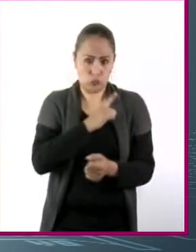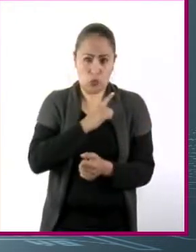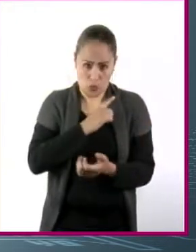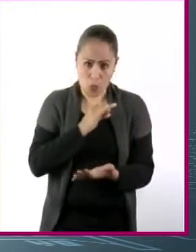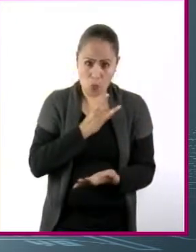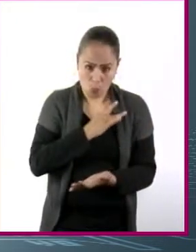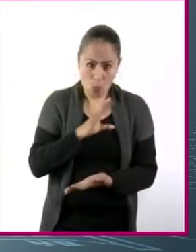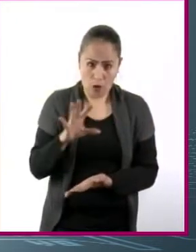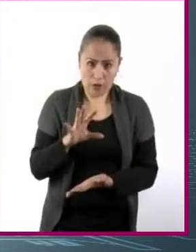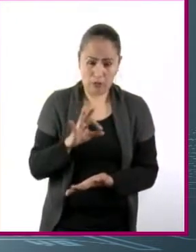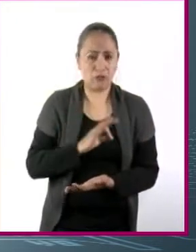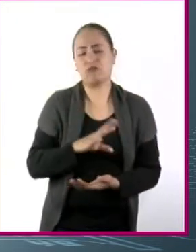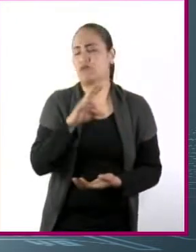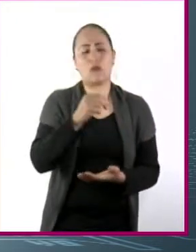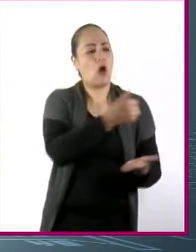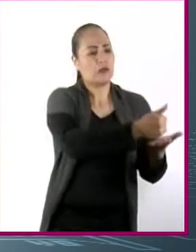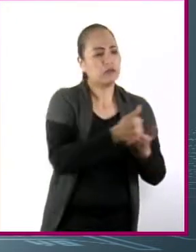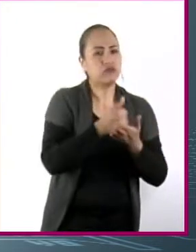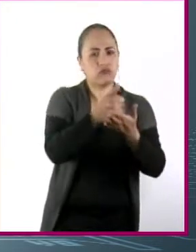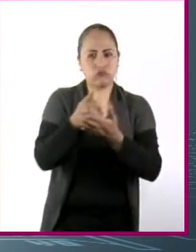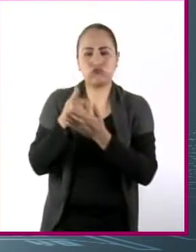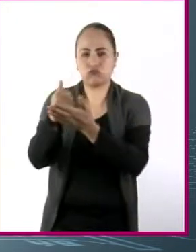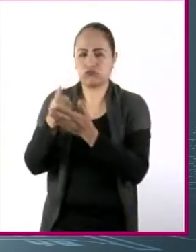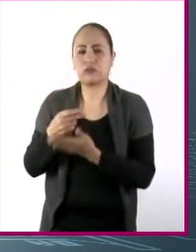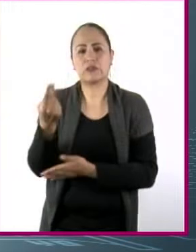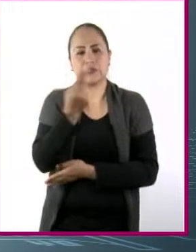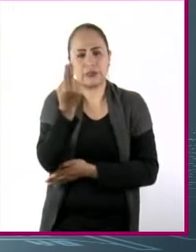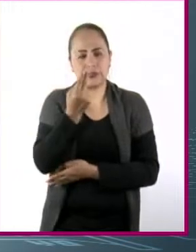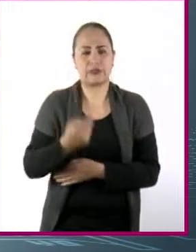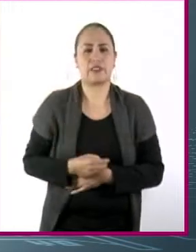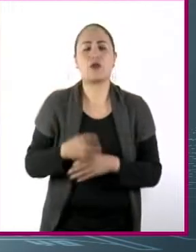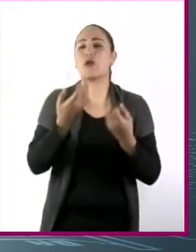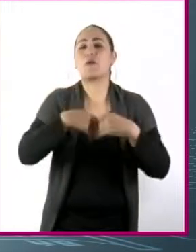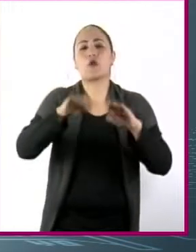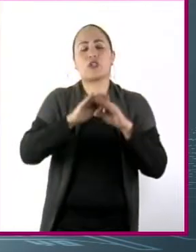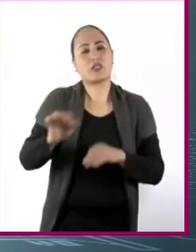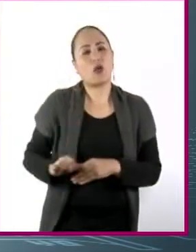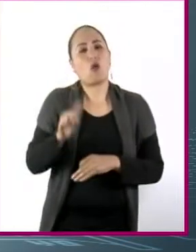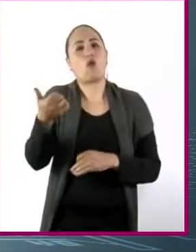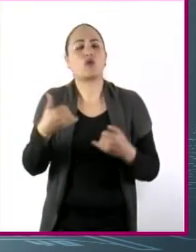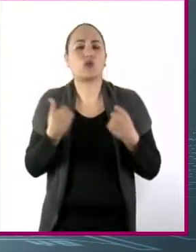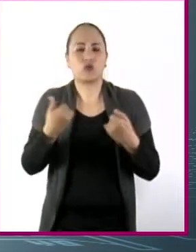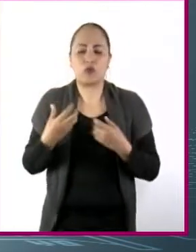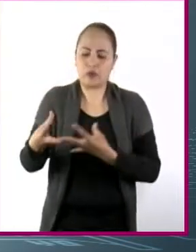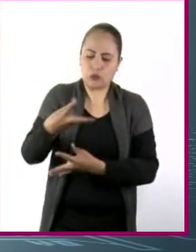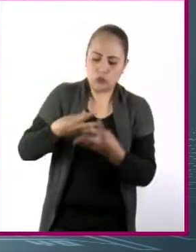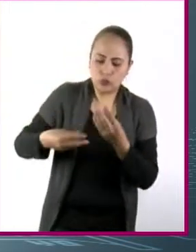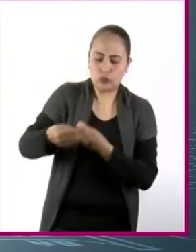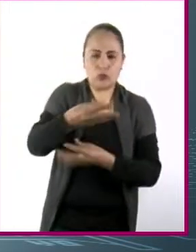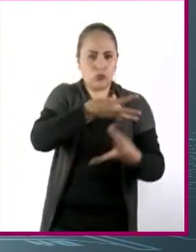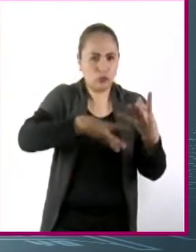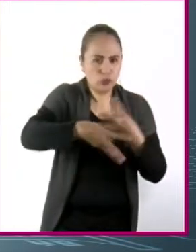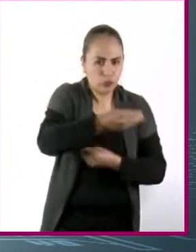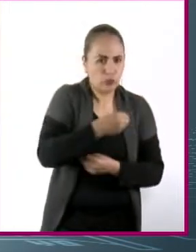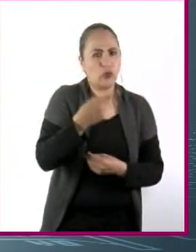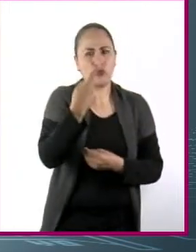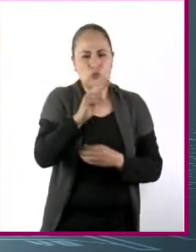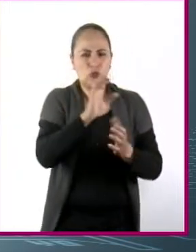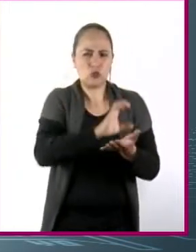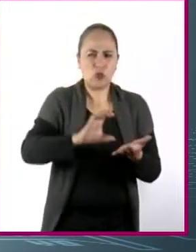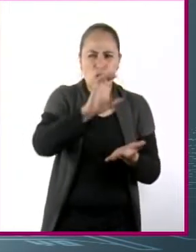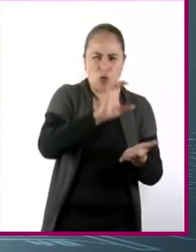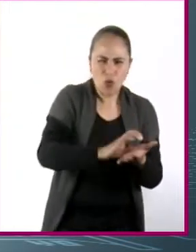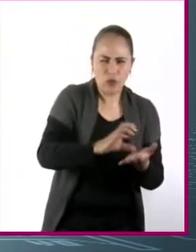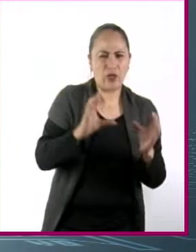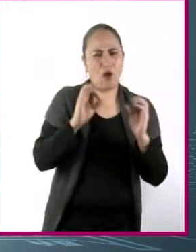personas. Entonces, siempre es importante involucrarse con otros jóvenes, buscar, o sea, en sus colonias o